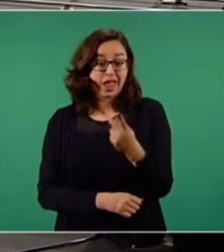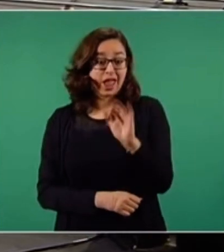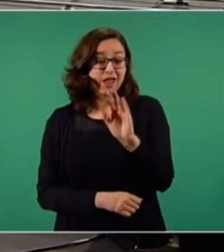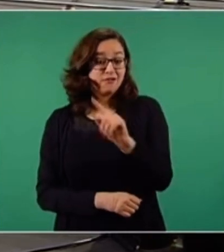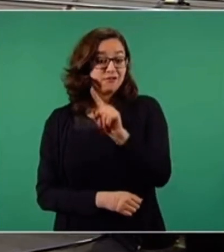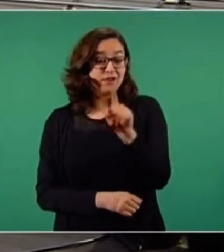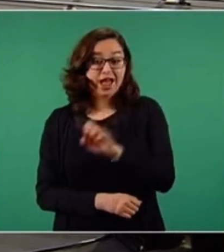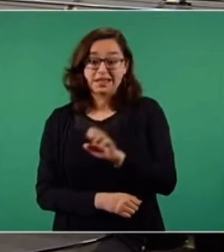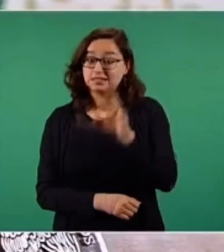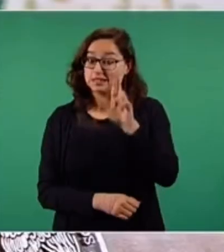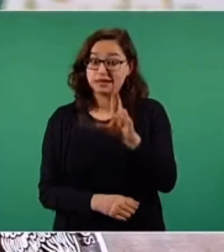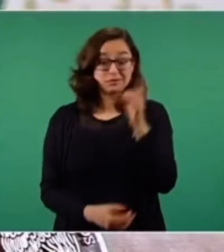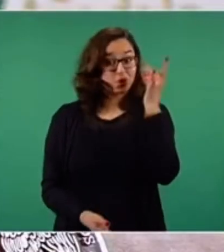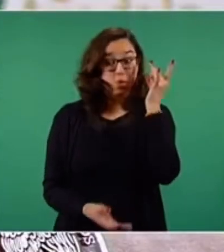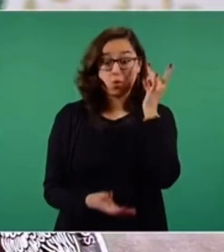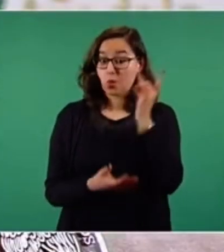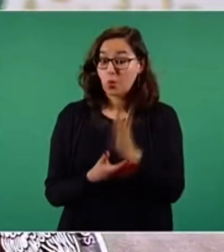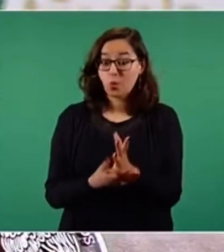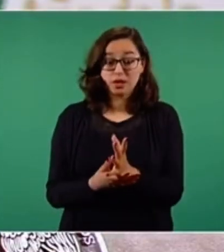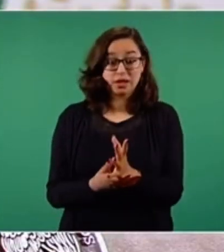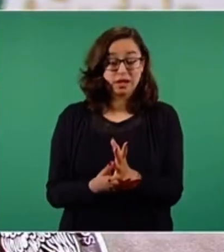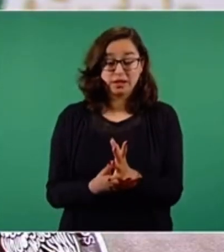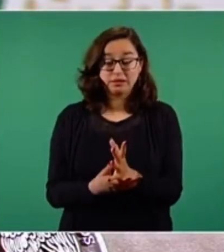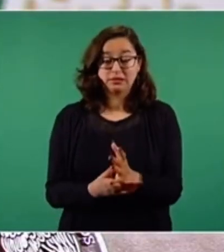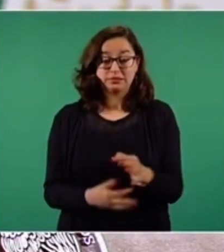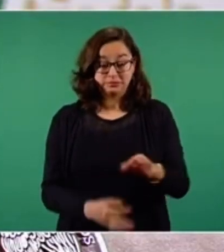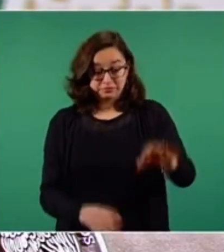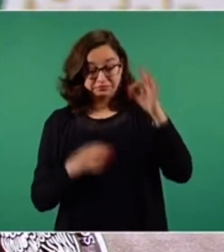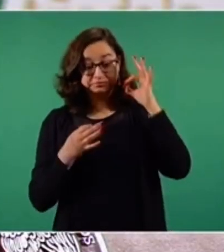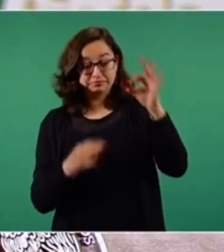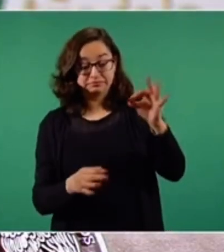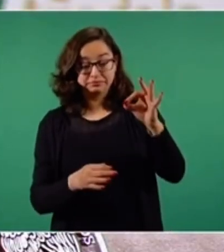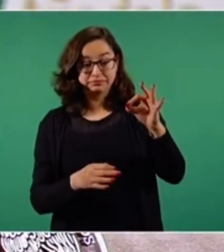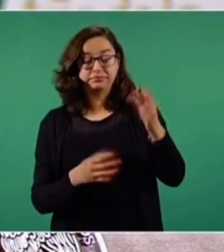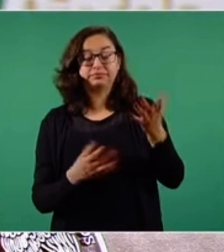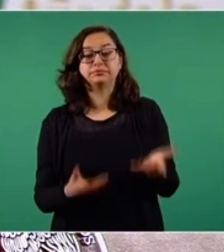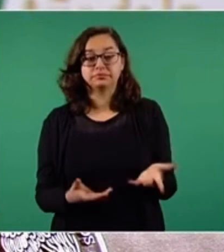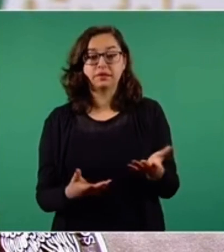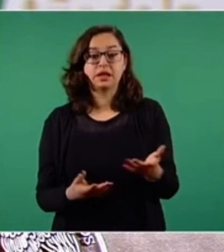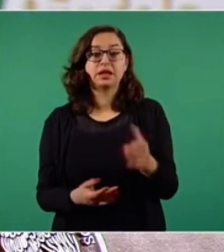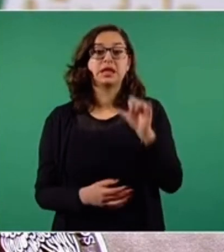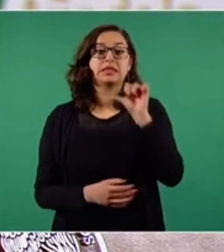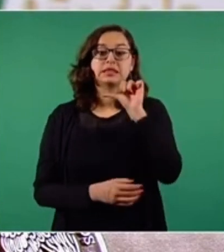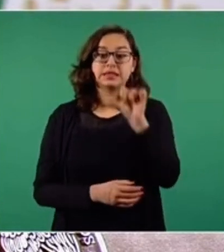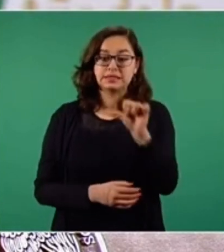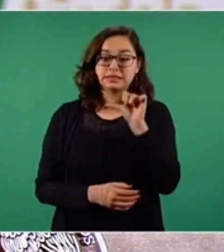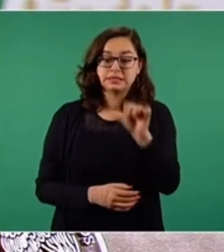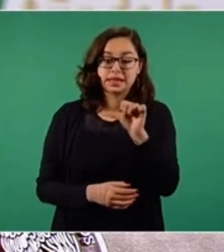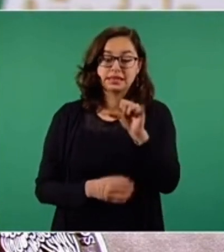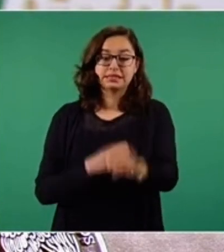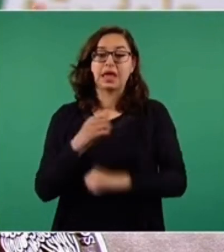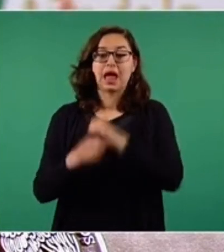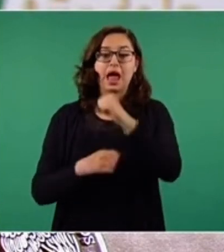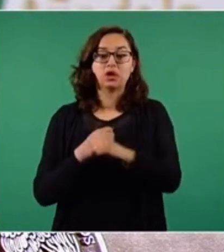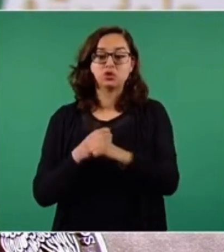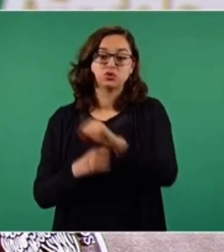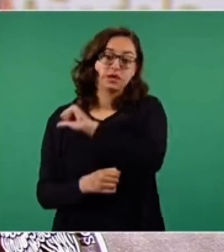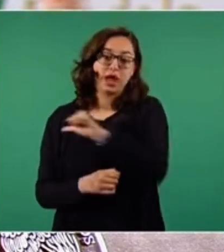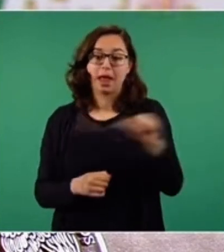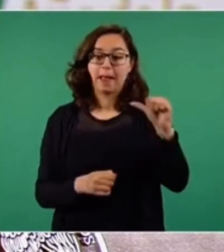Pfizer en su registro de emergencia original se registró para 16 años en adelante.